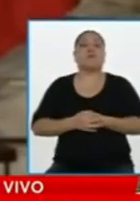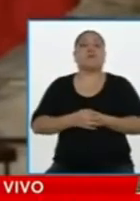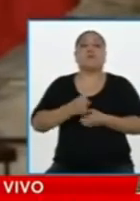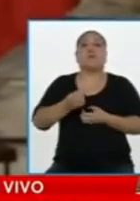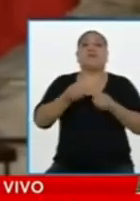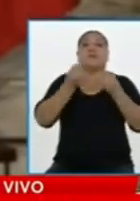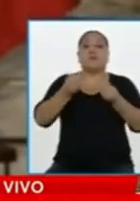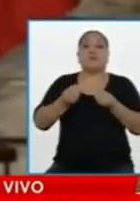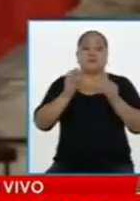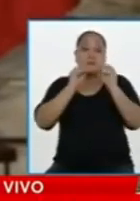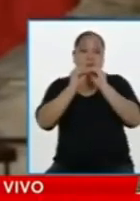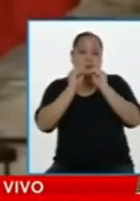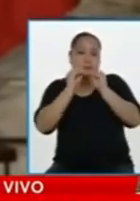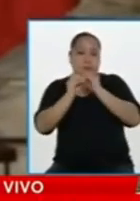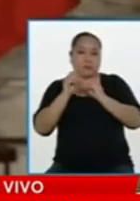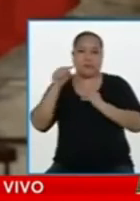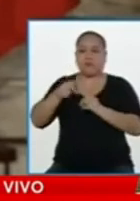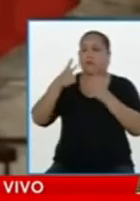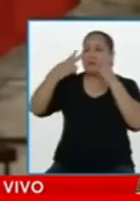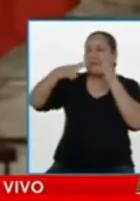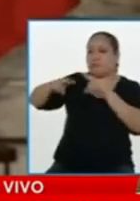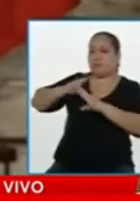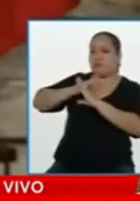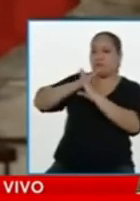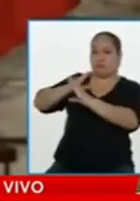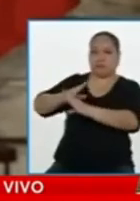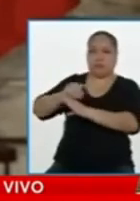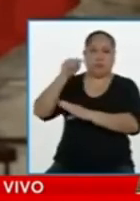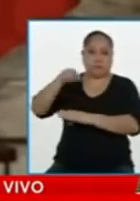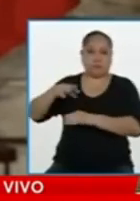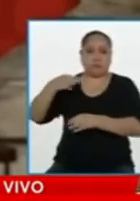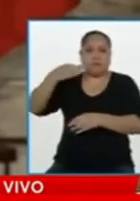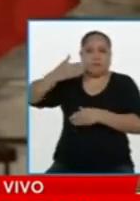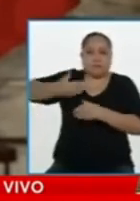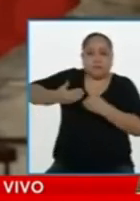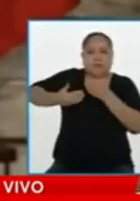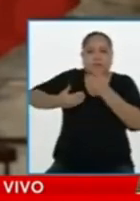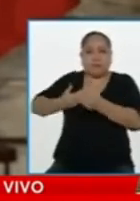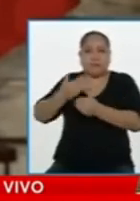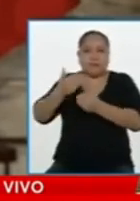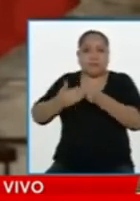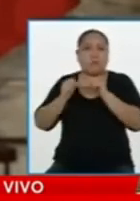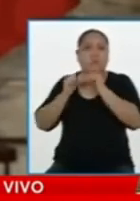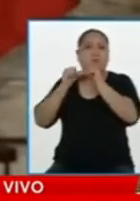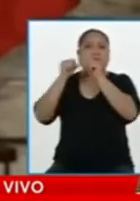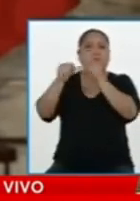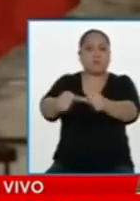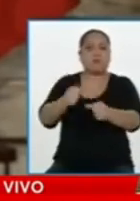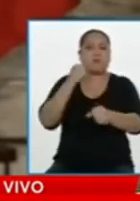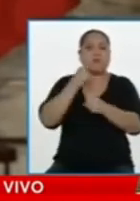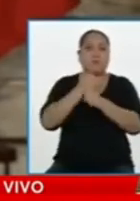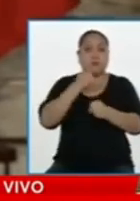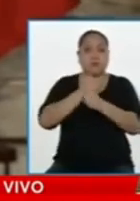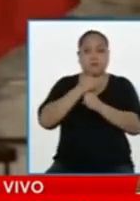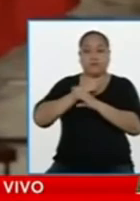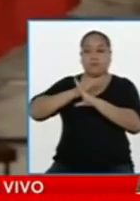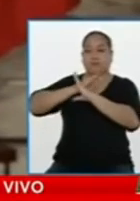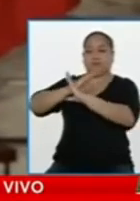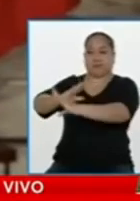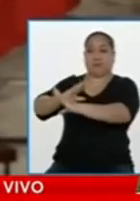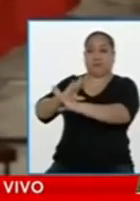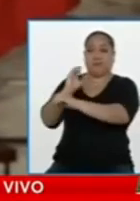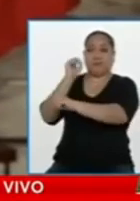cuantificaciones, regionalización, presentan mapas y termina. Y se olvidó denunciar las medidas.